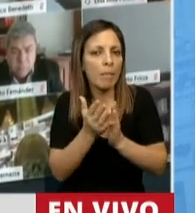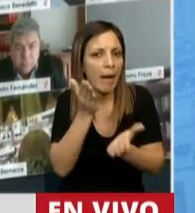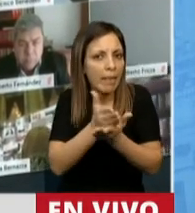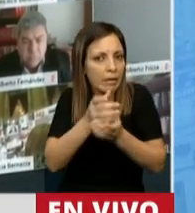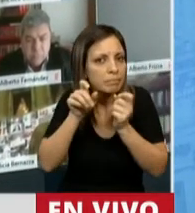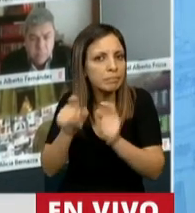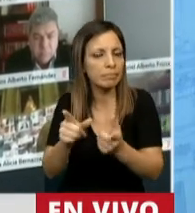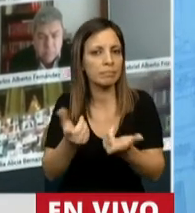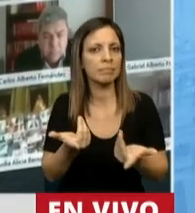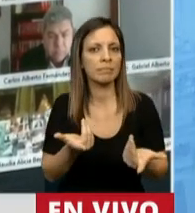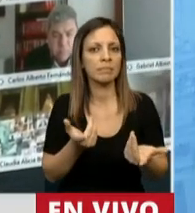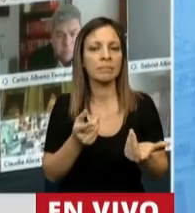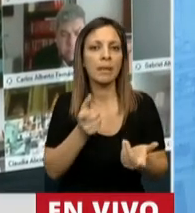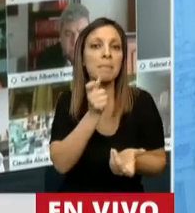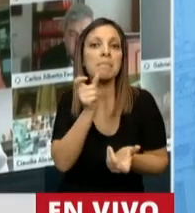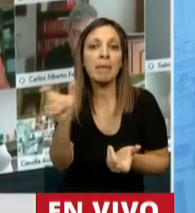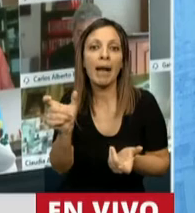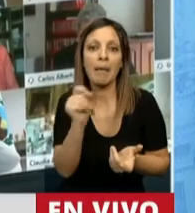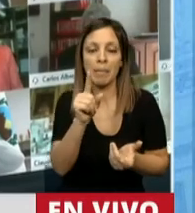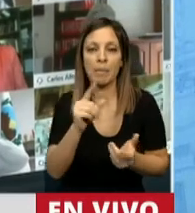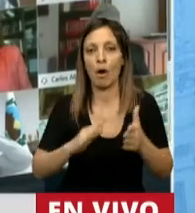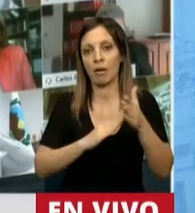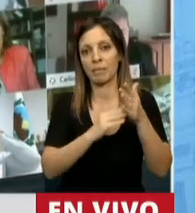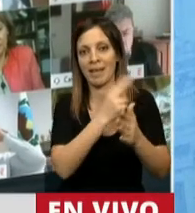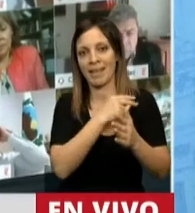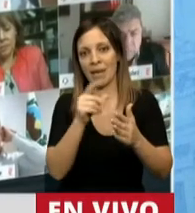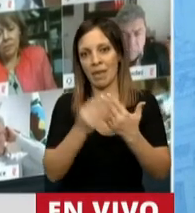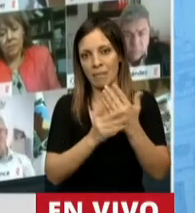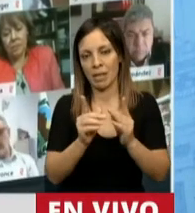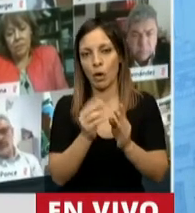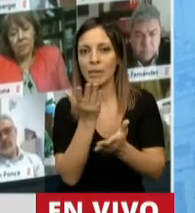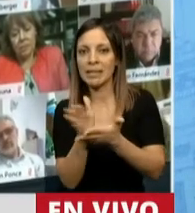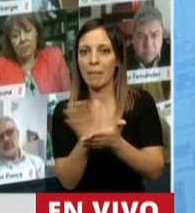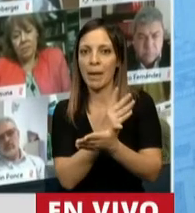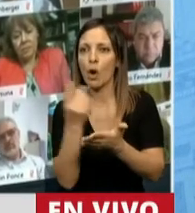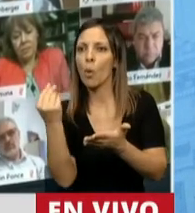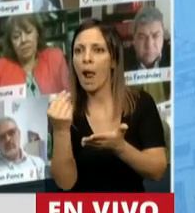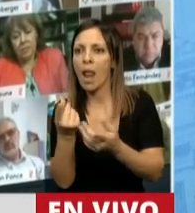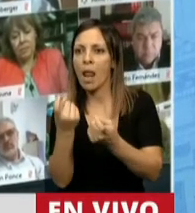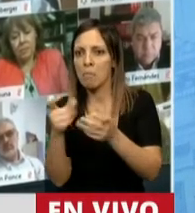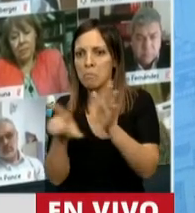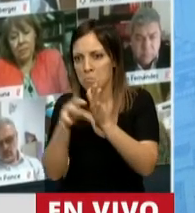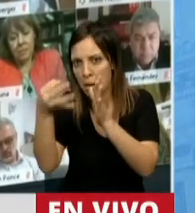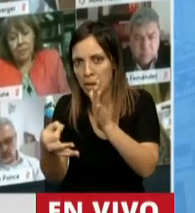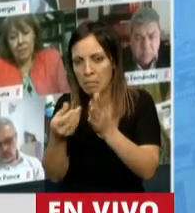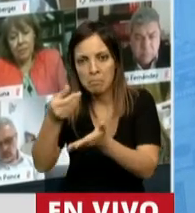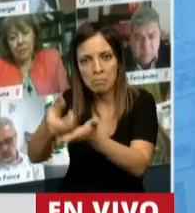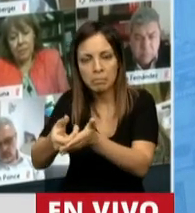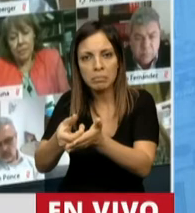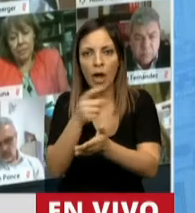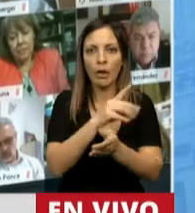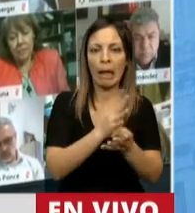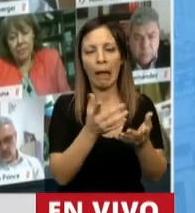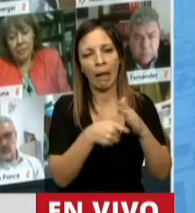que son término utilizado por el Jefe de Gabinete de Ministros para separar las obras legítimas de las superficiales. Estoy hablando de obras de